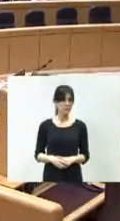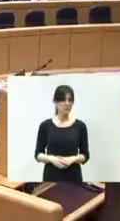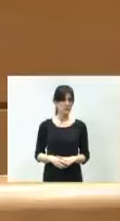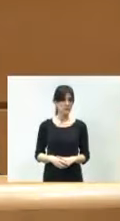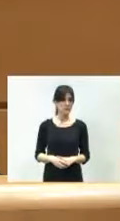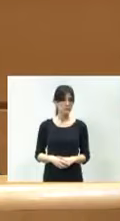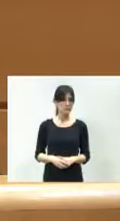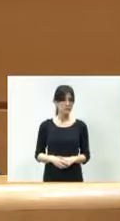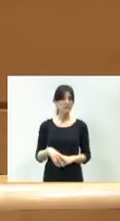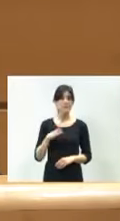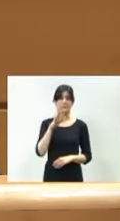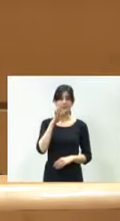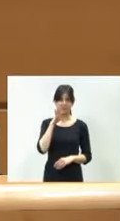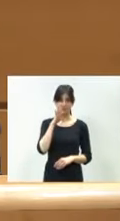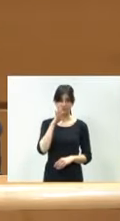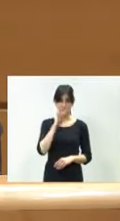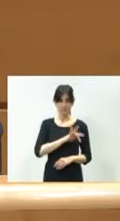Señor ministro, tiene la palabra.